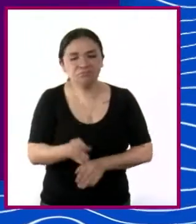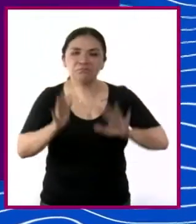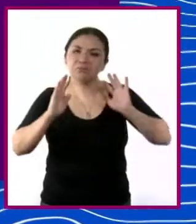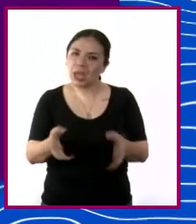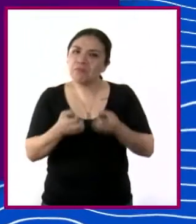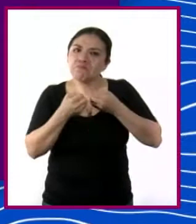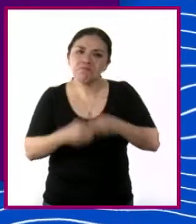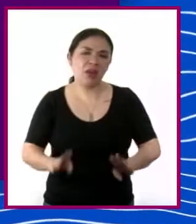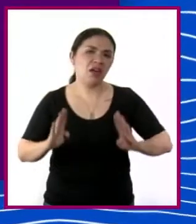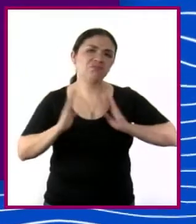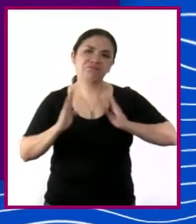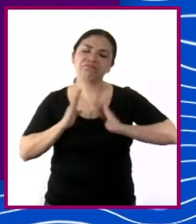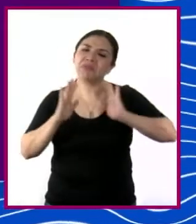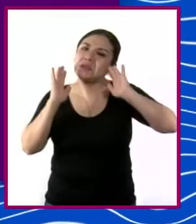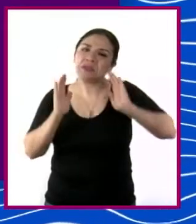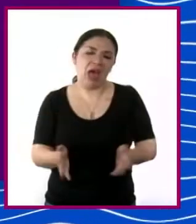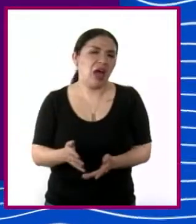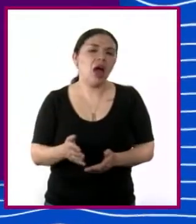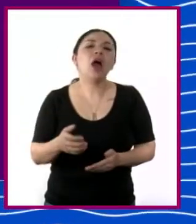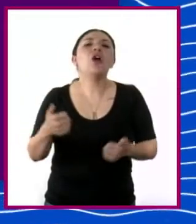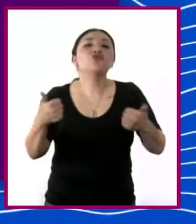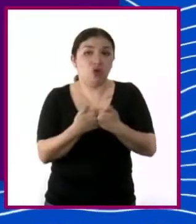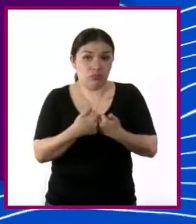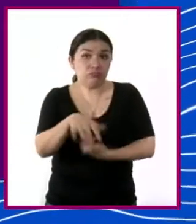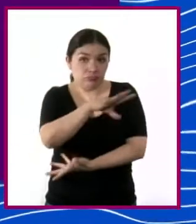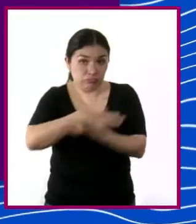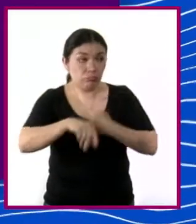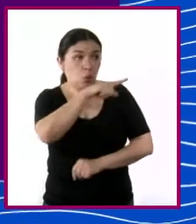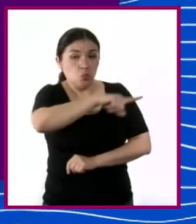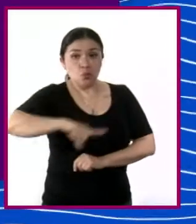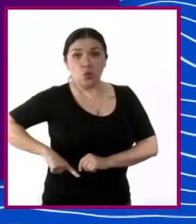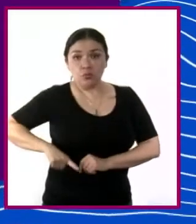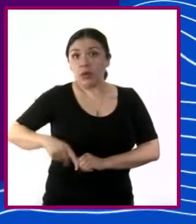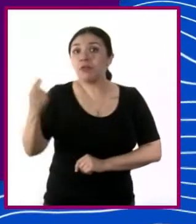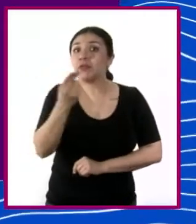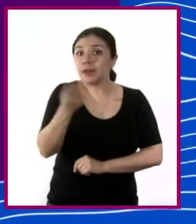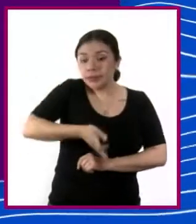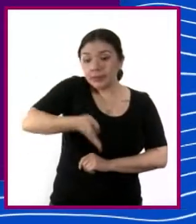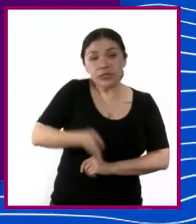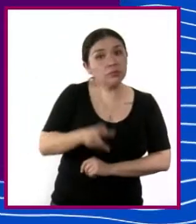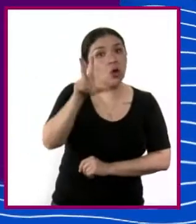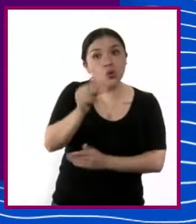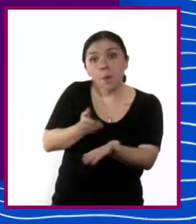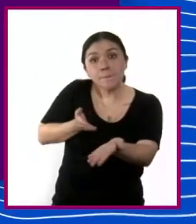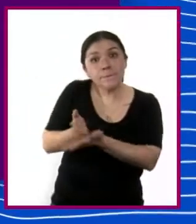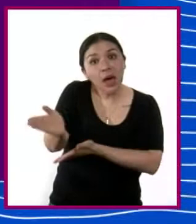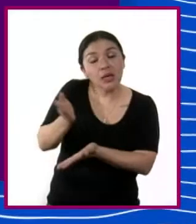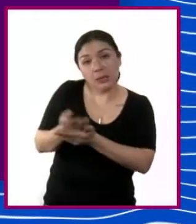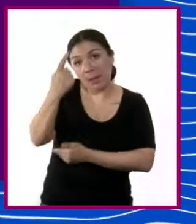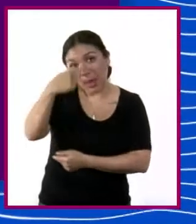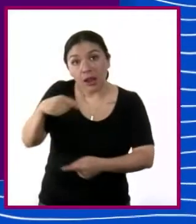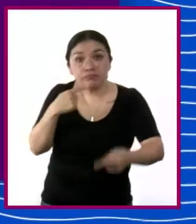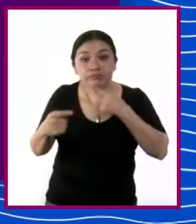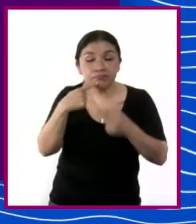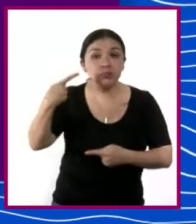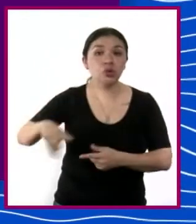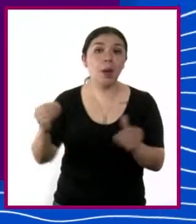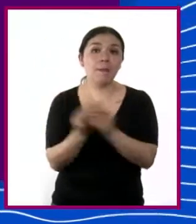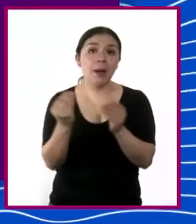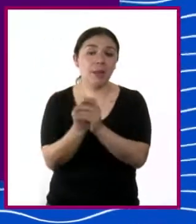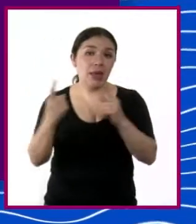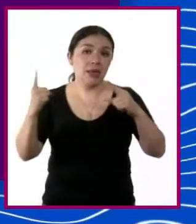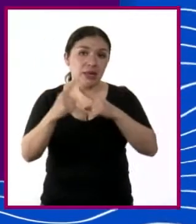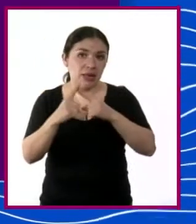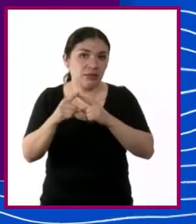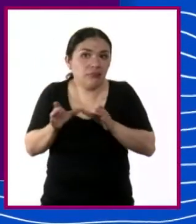del ejército cristero a cambio de que el gobierno se comprometiera a no interferir con la organización interna de la